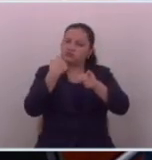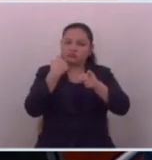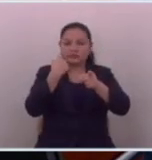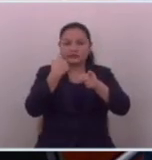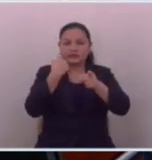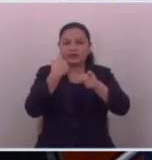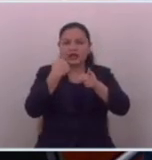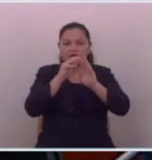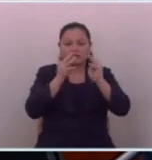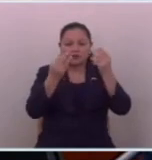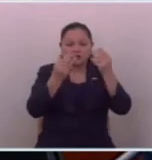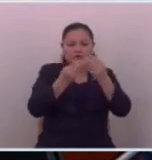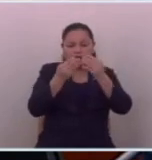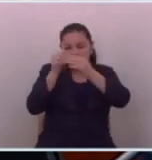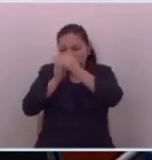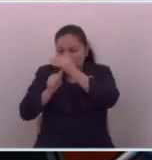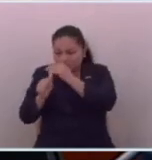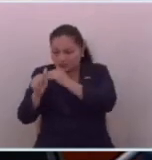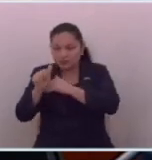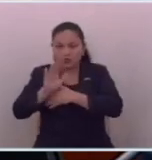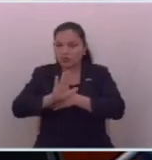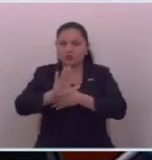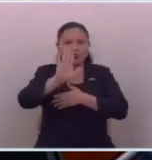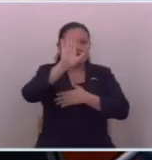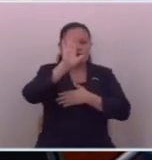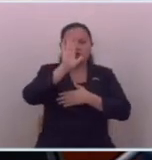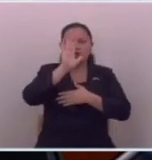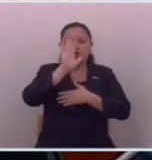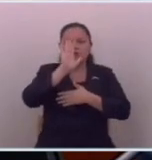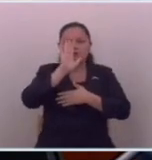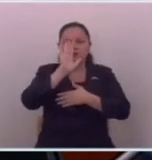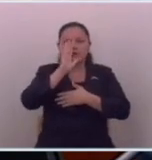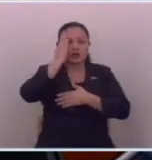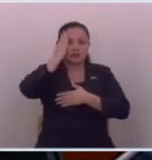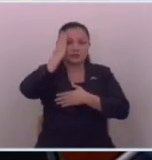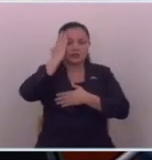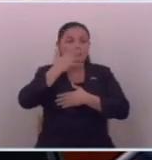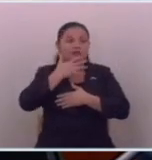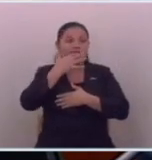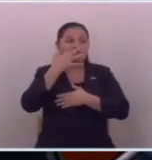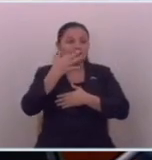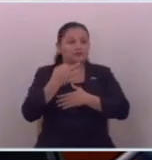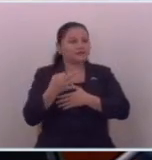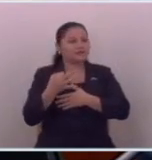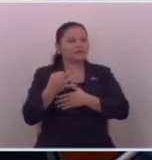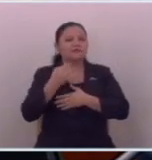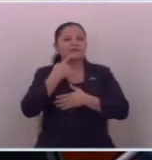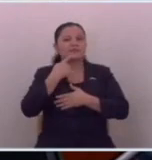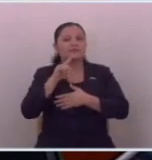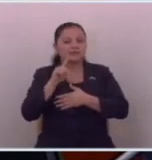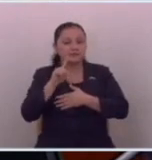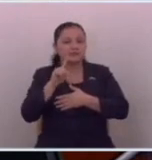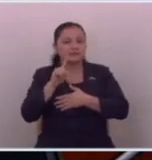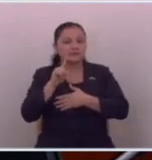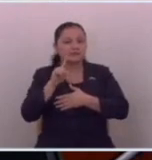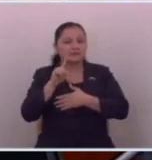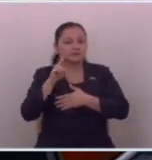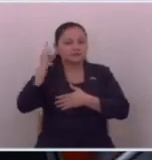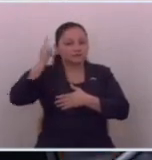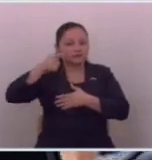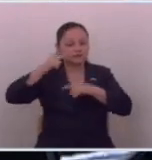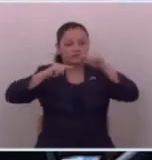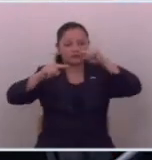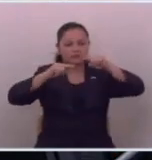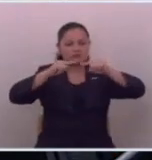pandillas que nunca se pudo conocer de verdad quiénes eran los que enviaban a esos